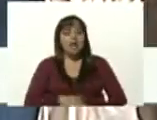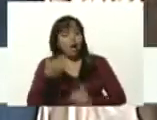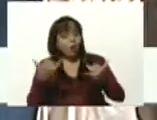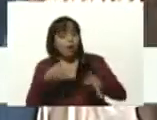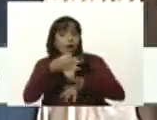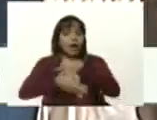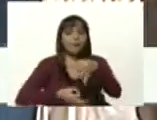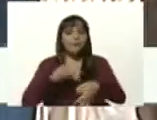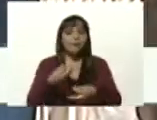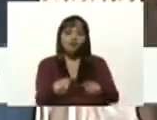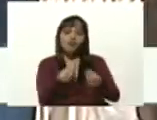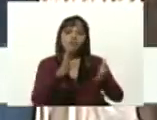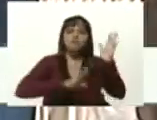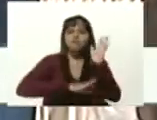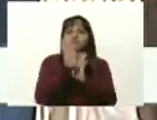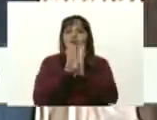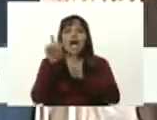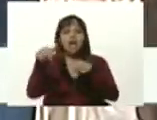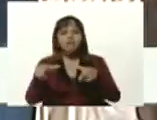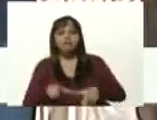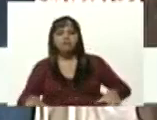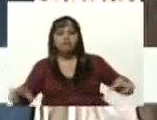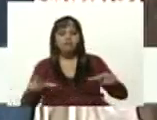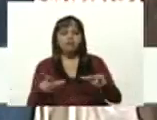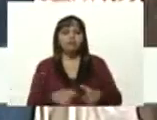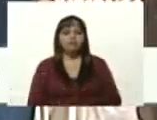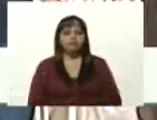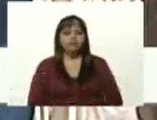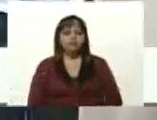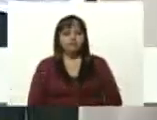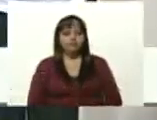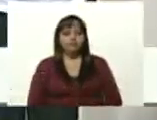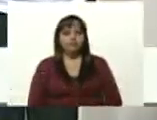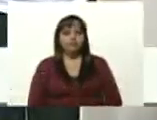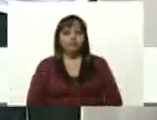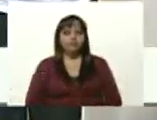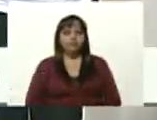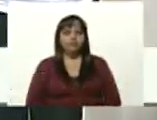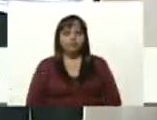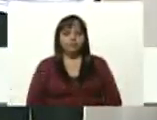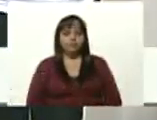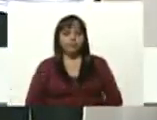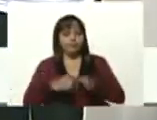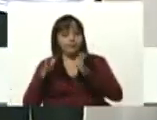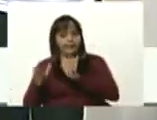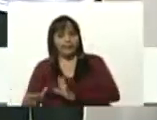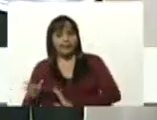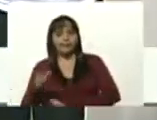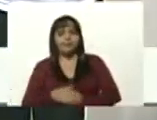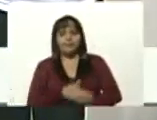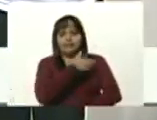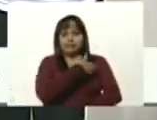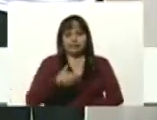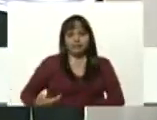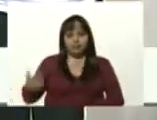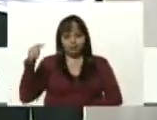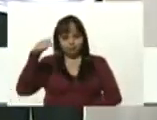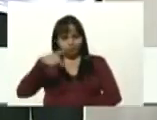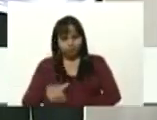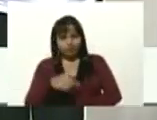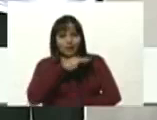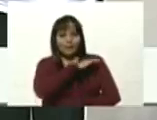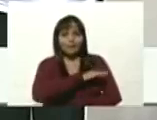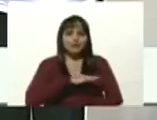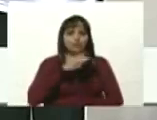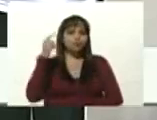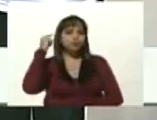que se viene desarrollando en todos estos espacios tan hermosos. Adelante, Ingrid. Presidente, aquí estamos. La misión